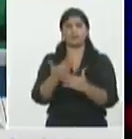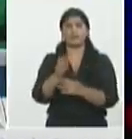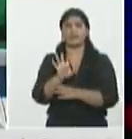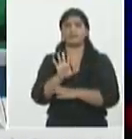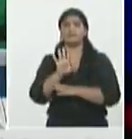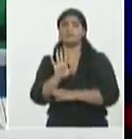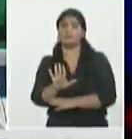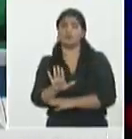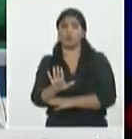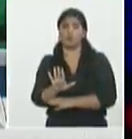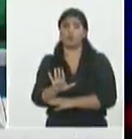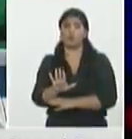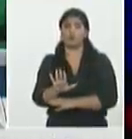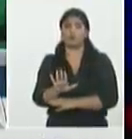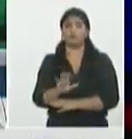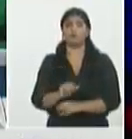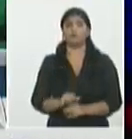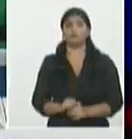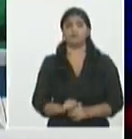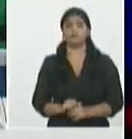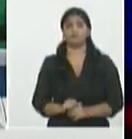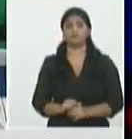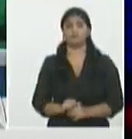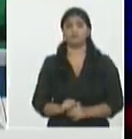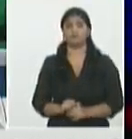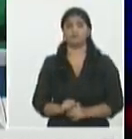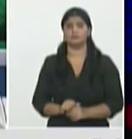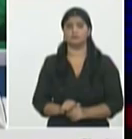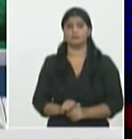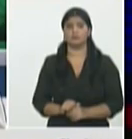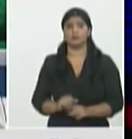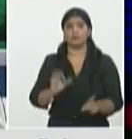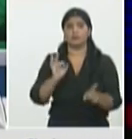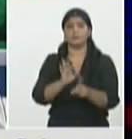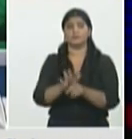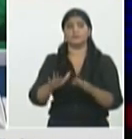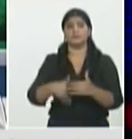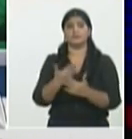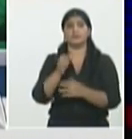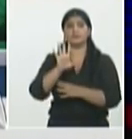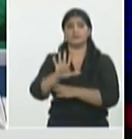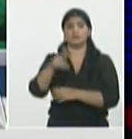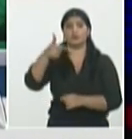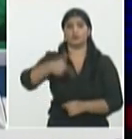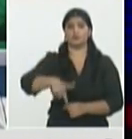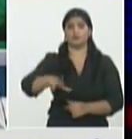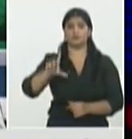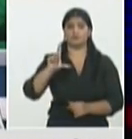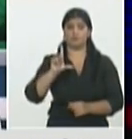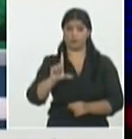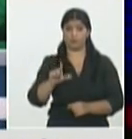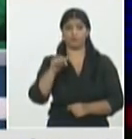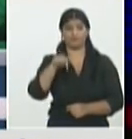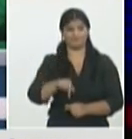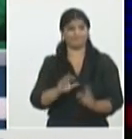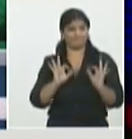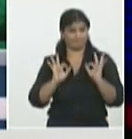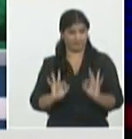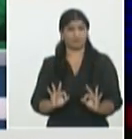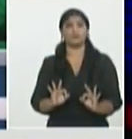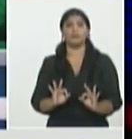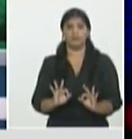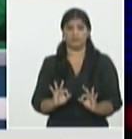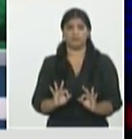de junio como yo informé de todas formas la cifra ya se